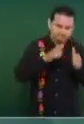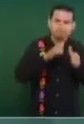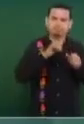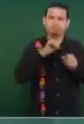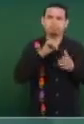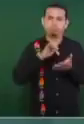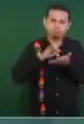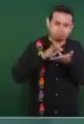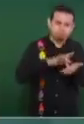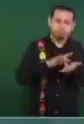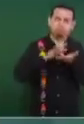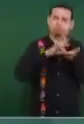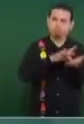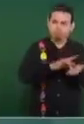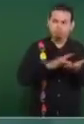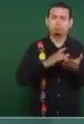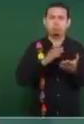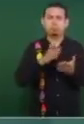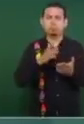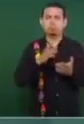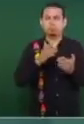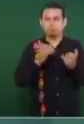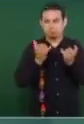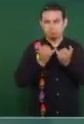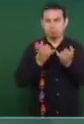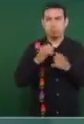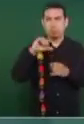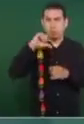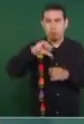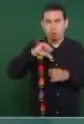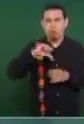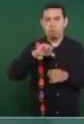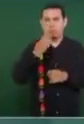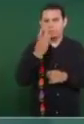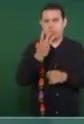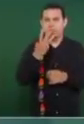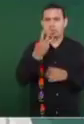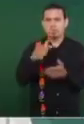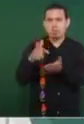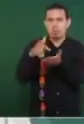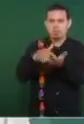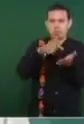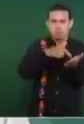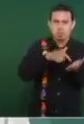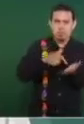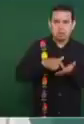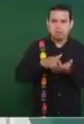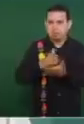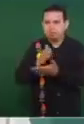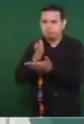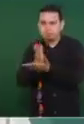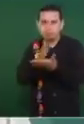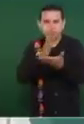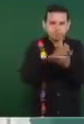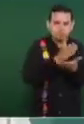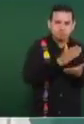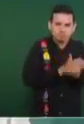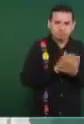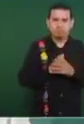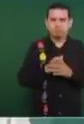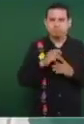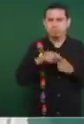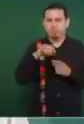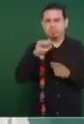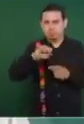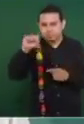Vamos a visitar, les decía, el día de hoy tres regiones, vamos a la sierra